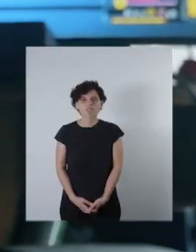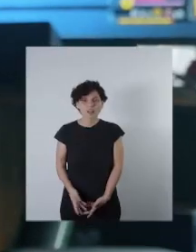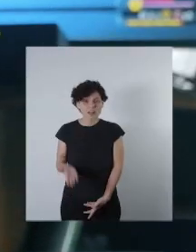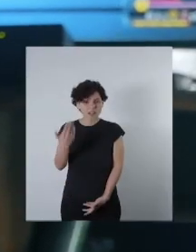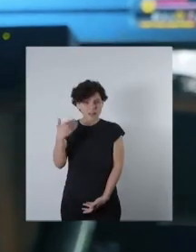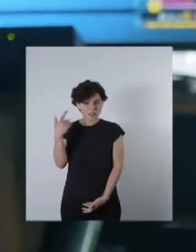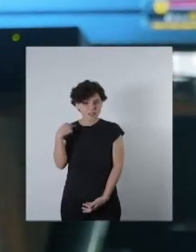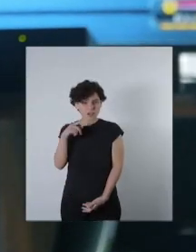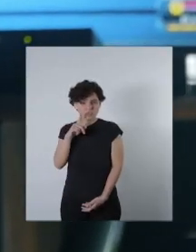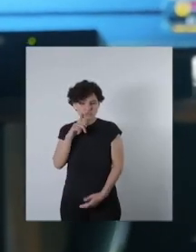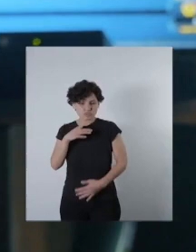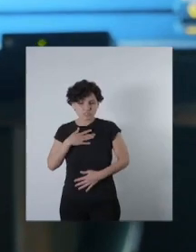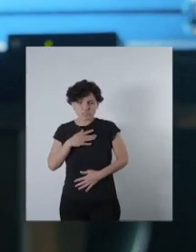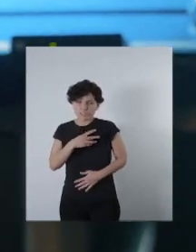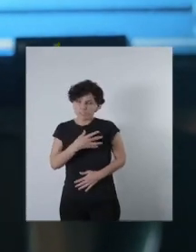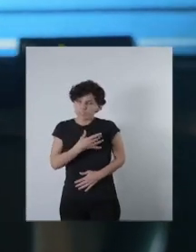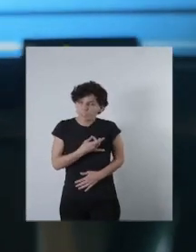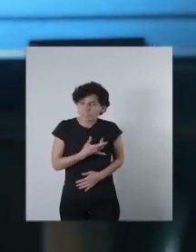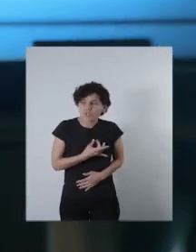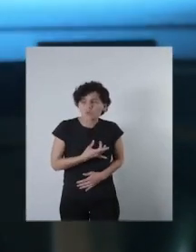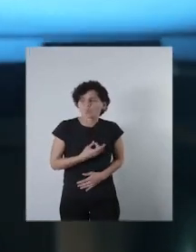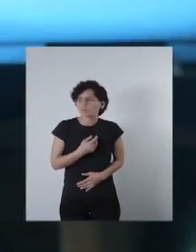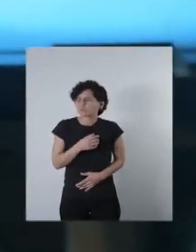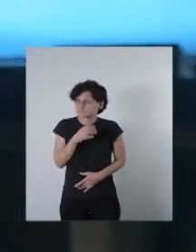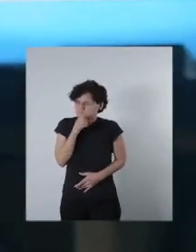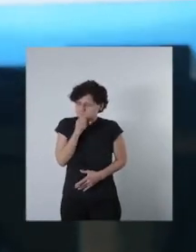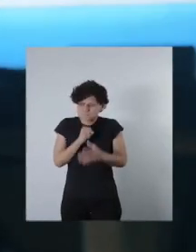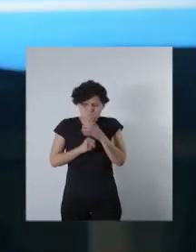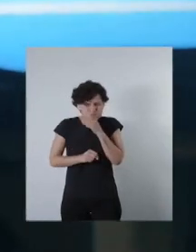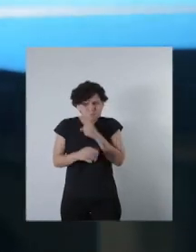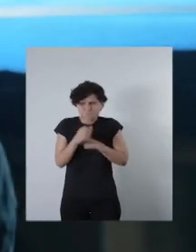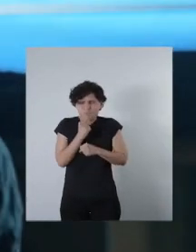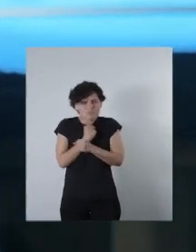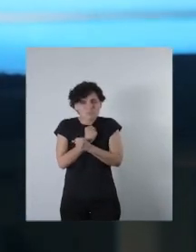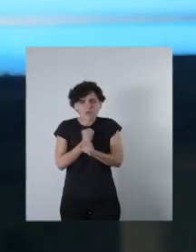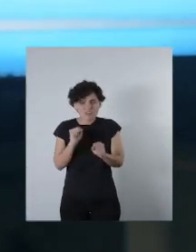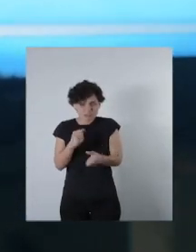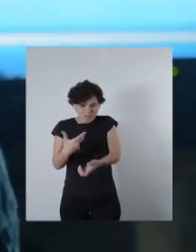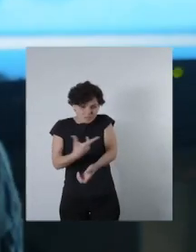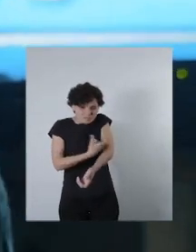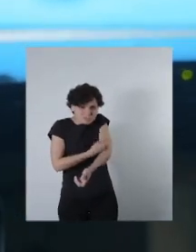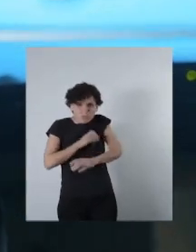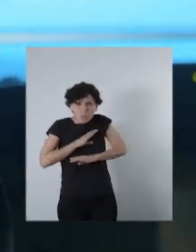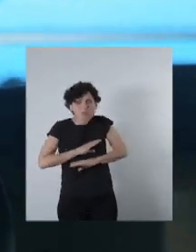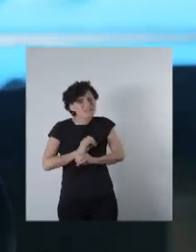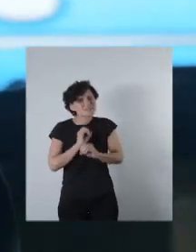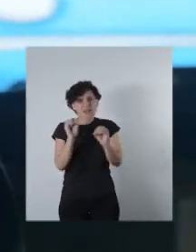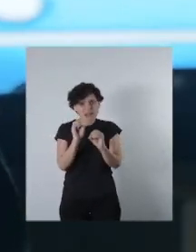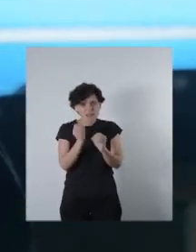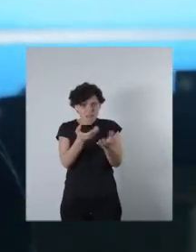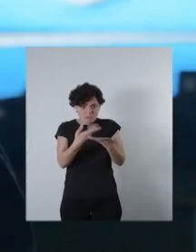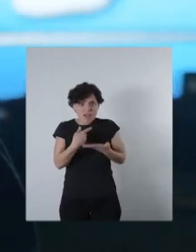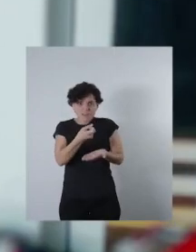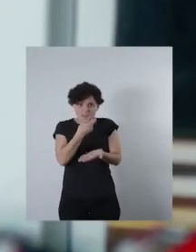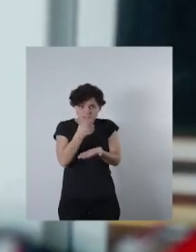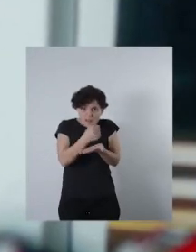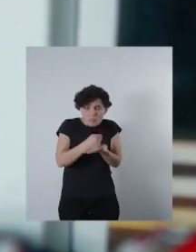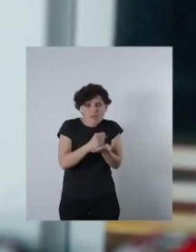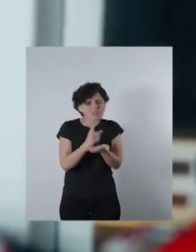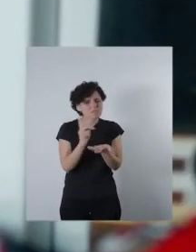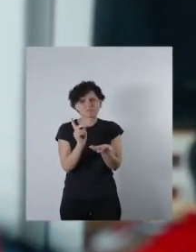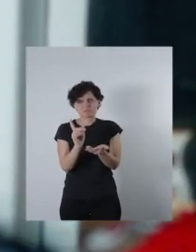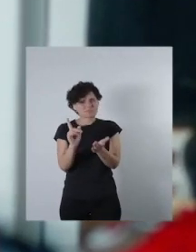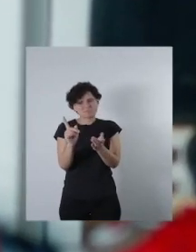Y tenía un dolor inmanejable. Ni con la morfina, ni todos los remedios que me daban